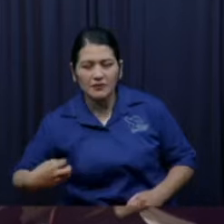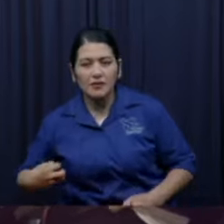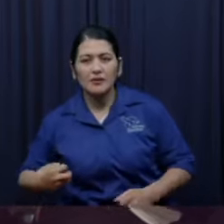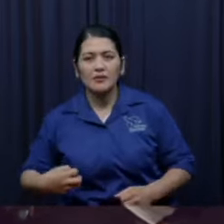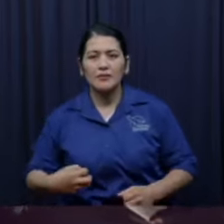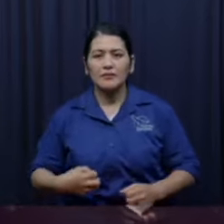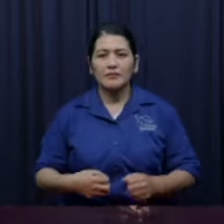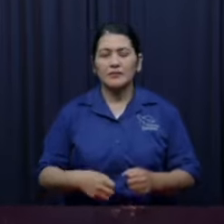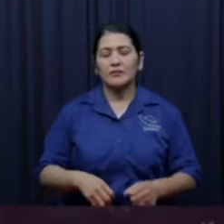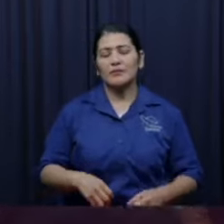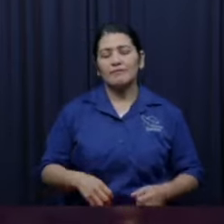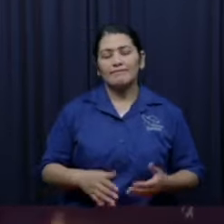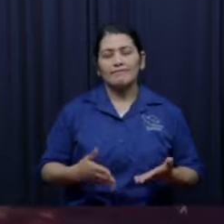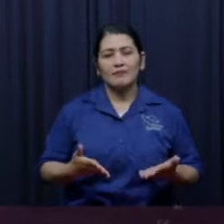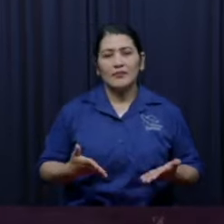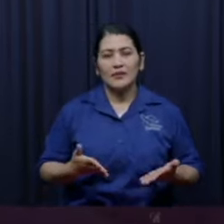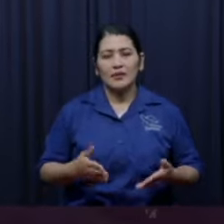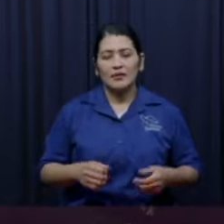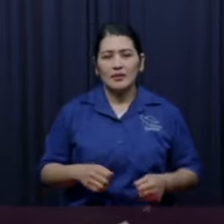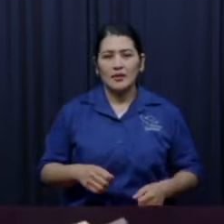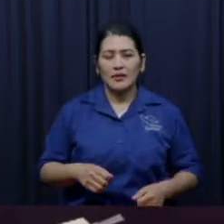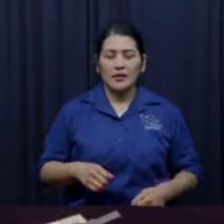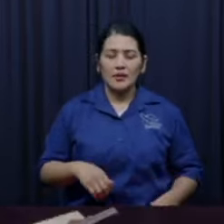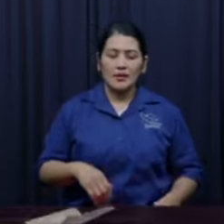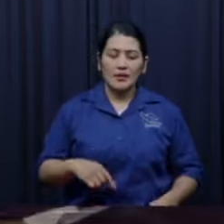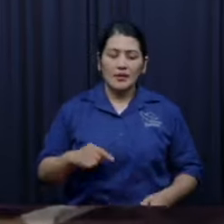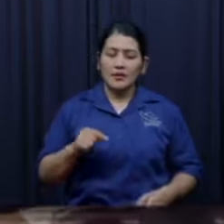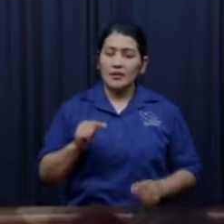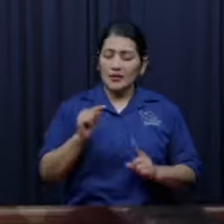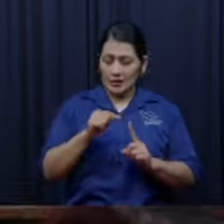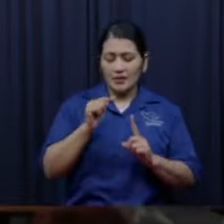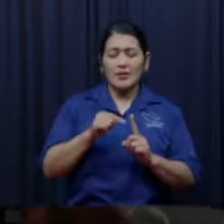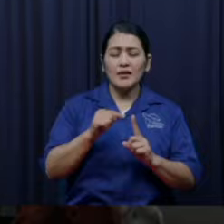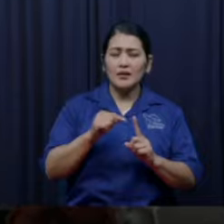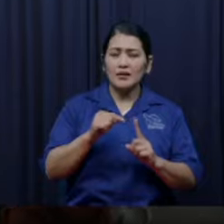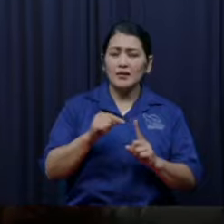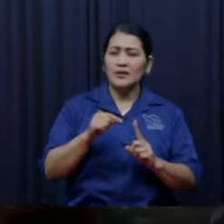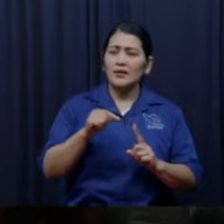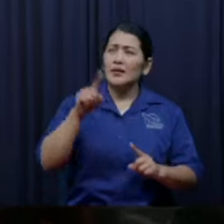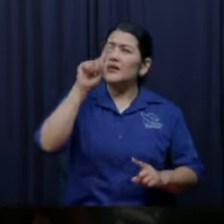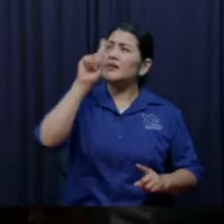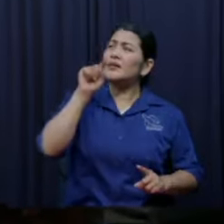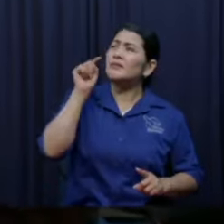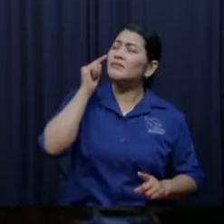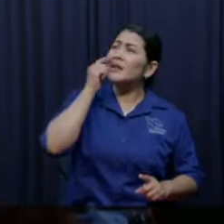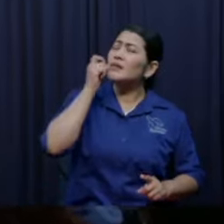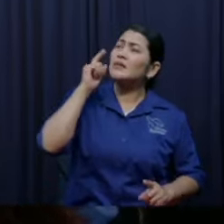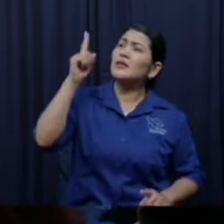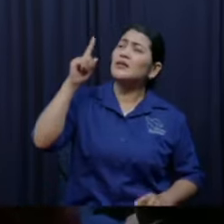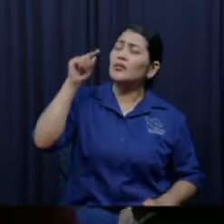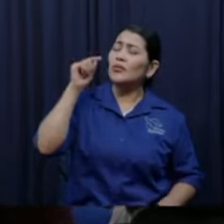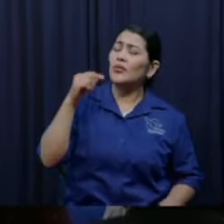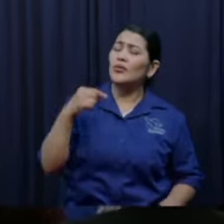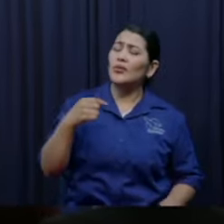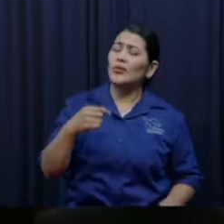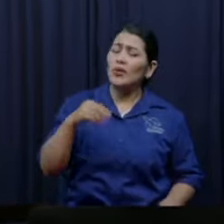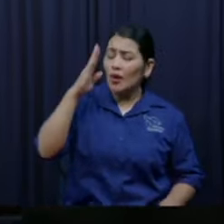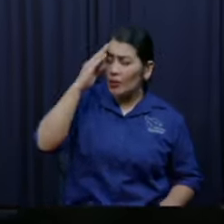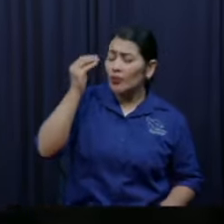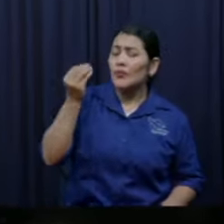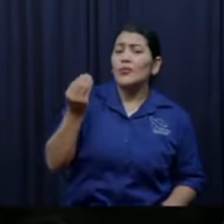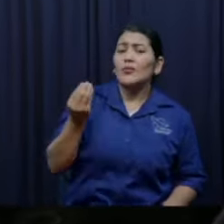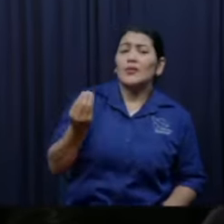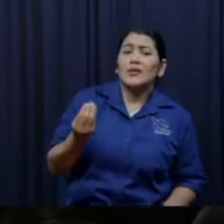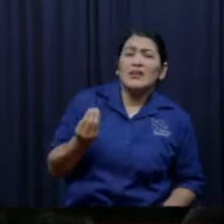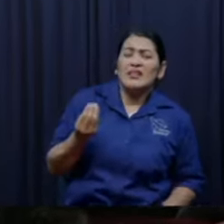Quizá alguno que otro cristiano dirá, ay, si soy cristiano, ¿por qué estoy viviendo esto? ¿Y por qué no hay modo que deje de vivir esta misma